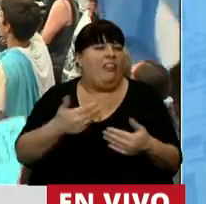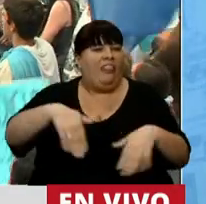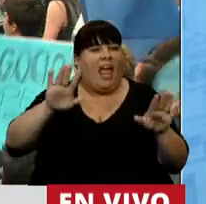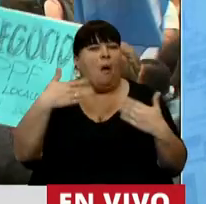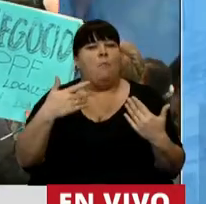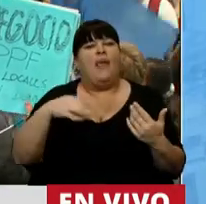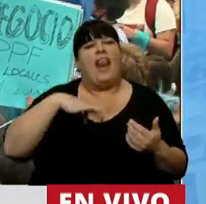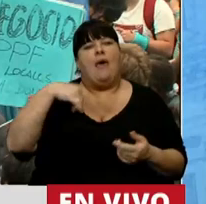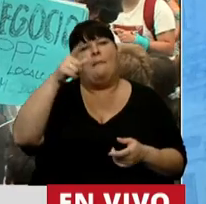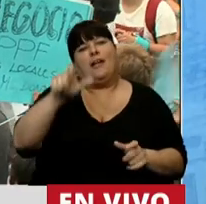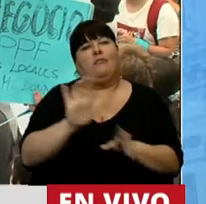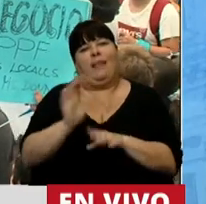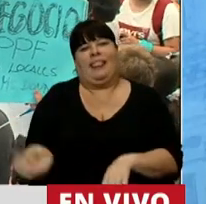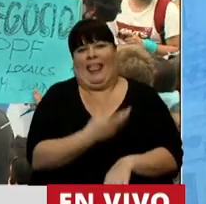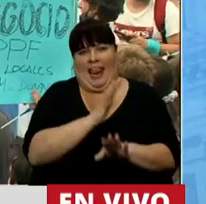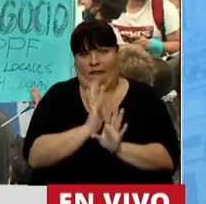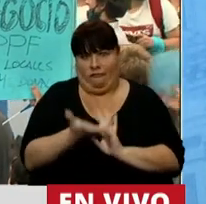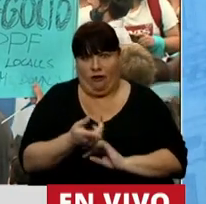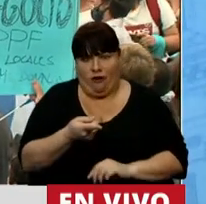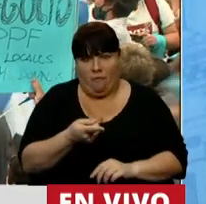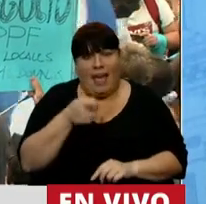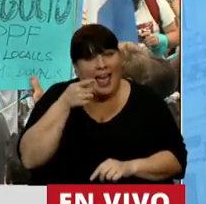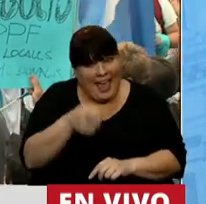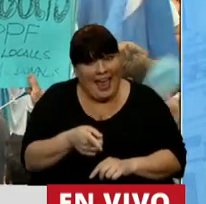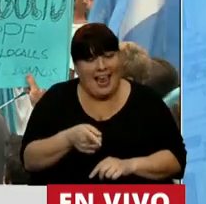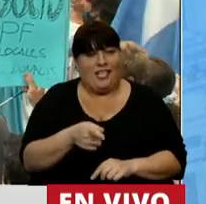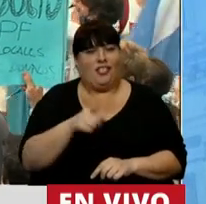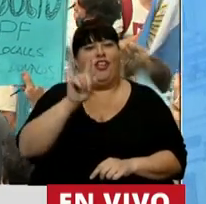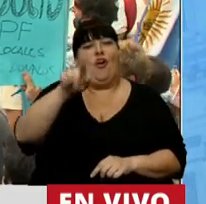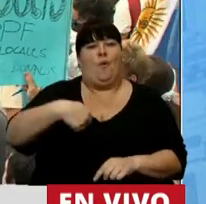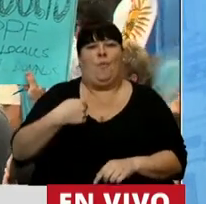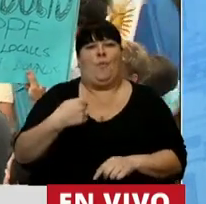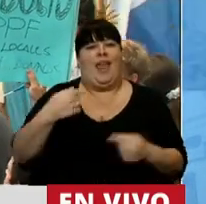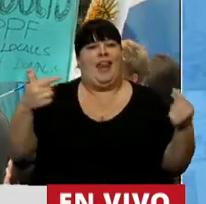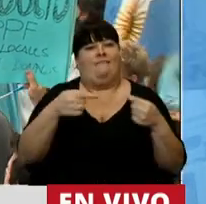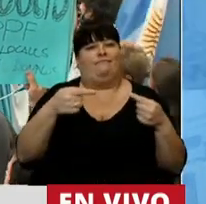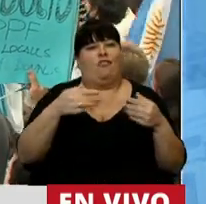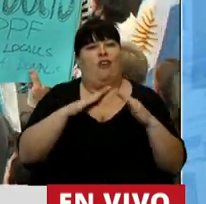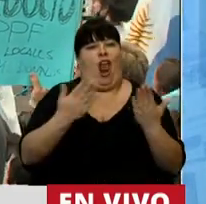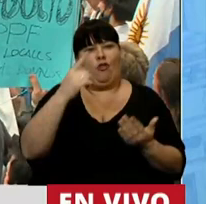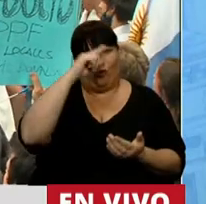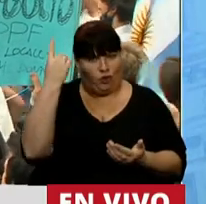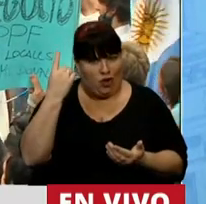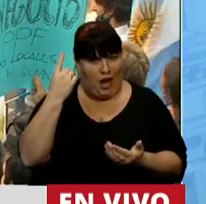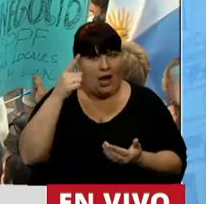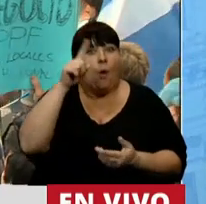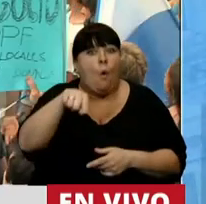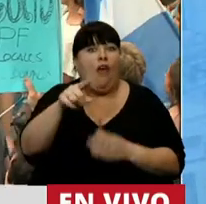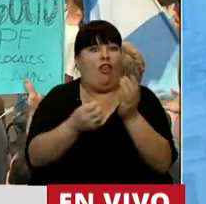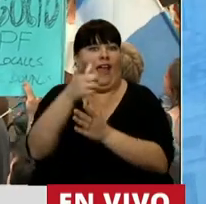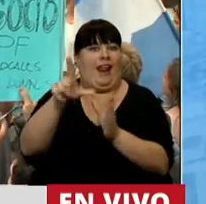descartar la vida de un ser humano. Y eso es lo que la convierte en inconstitucional en su origen.